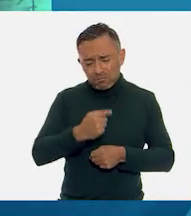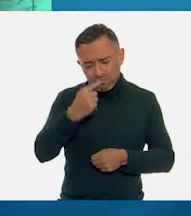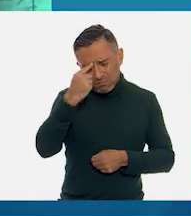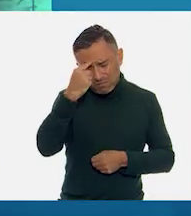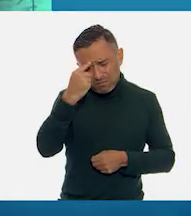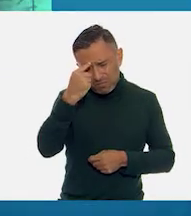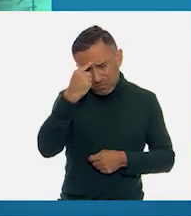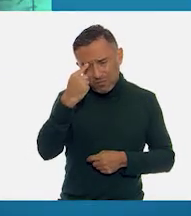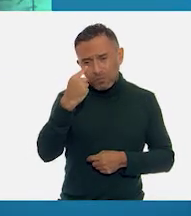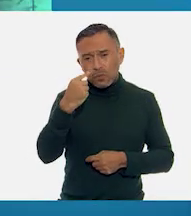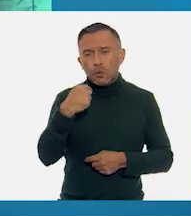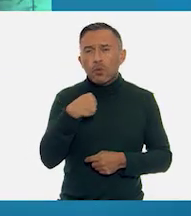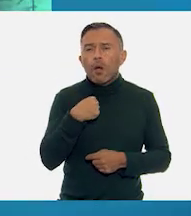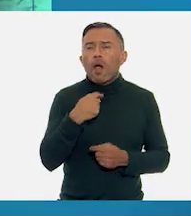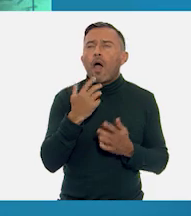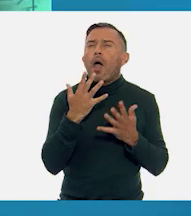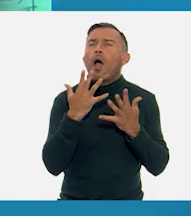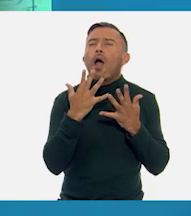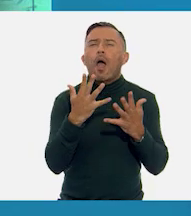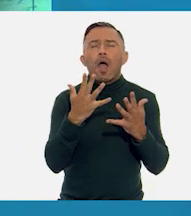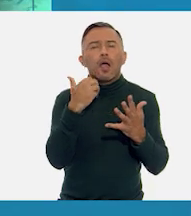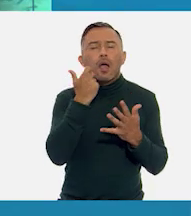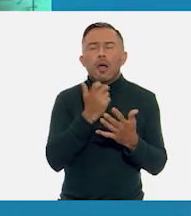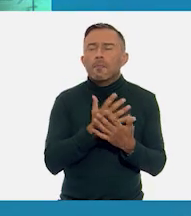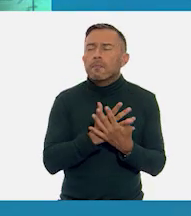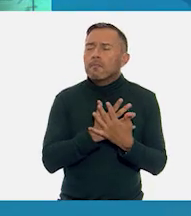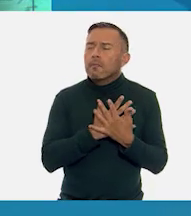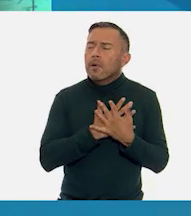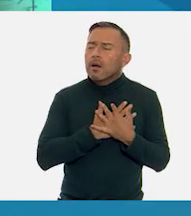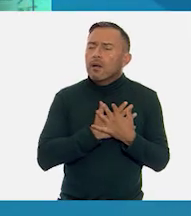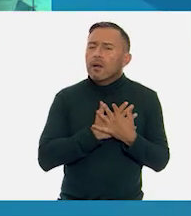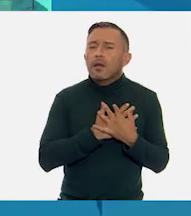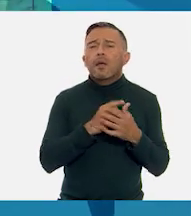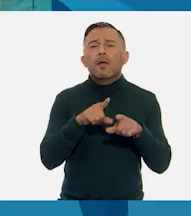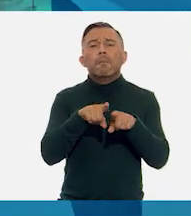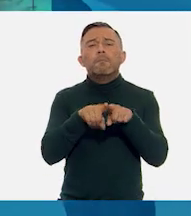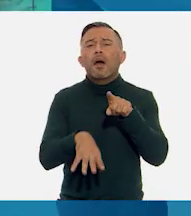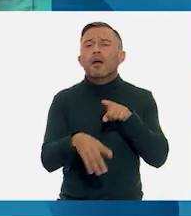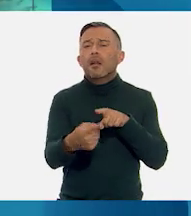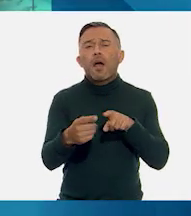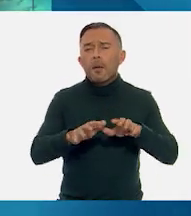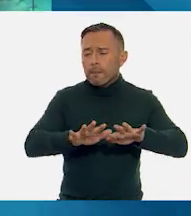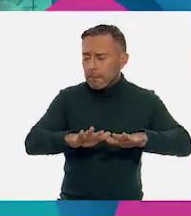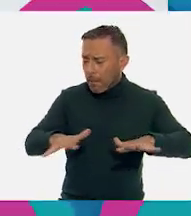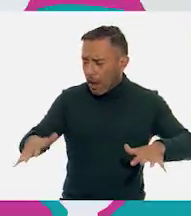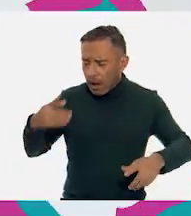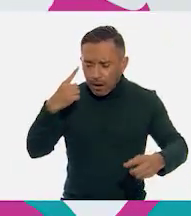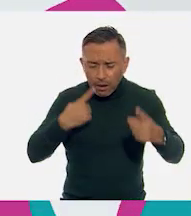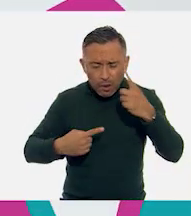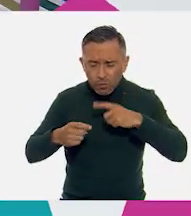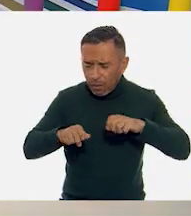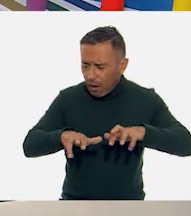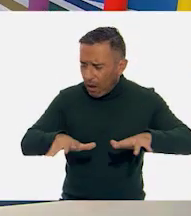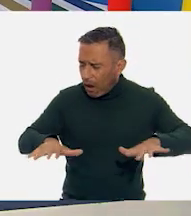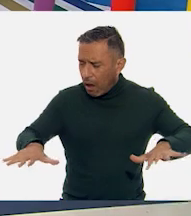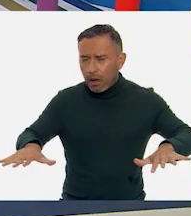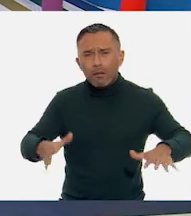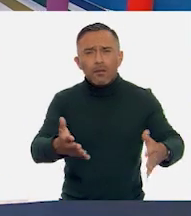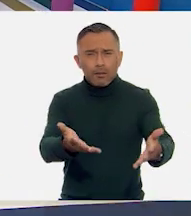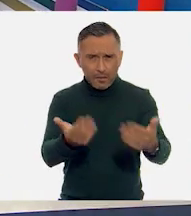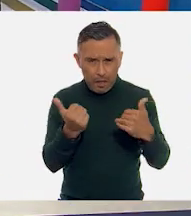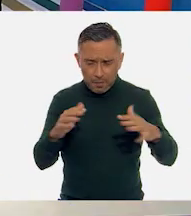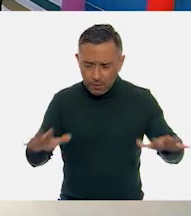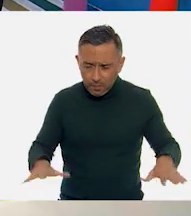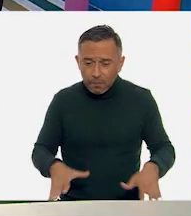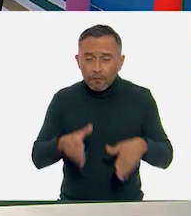infinita sed de amar. Hermana, dame todas las lágrimas del mar. Oye,